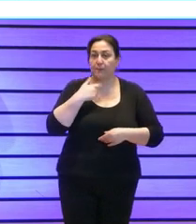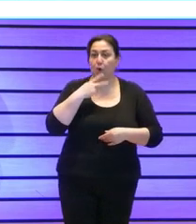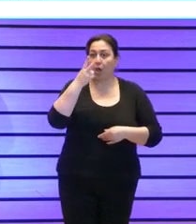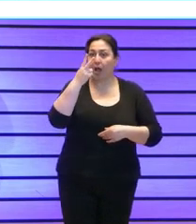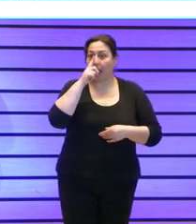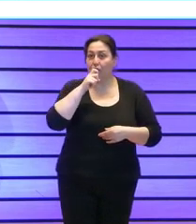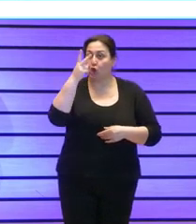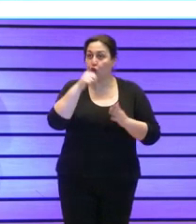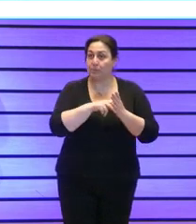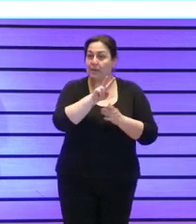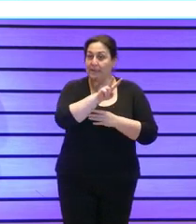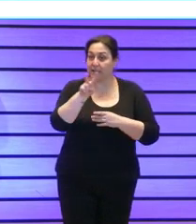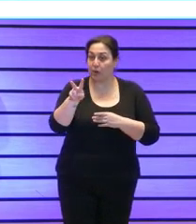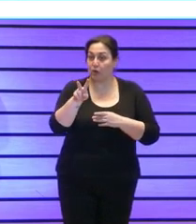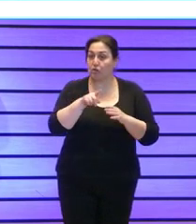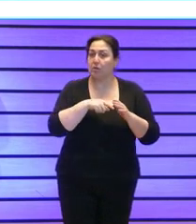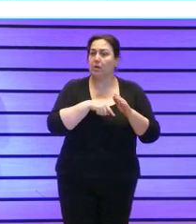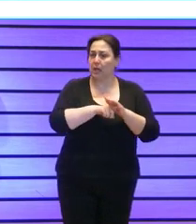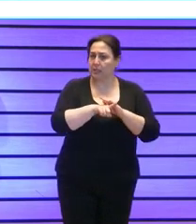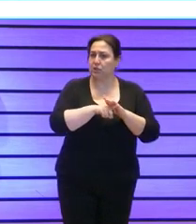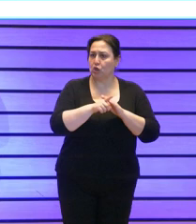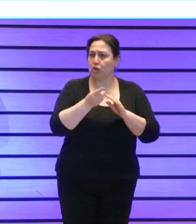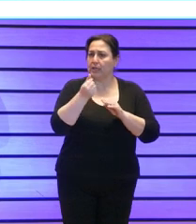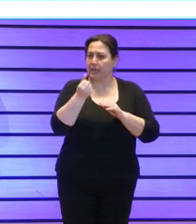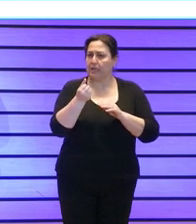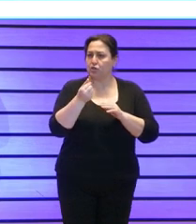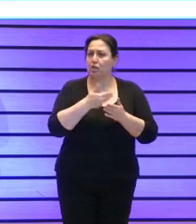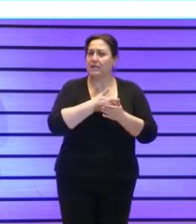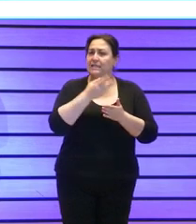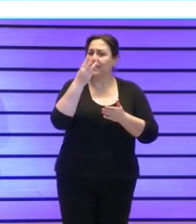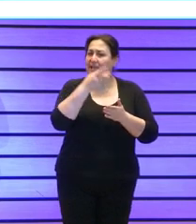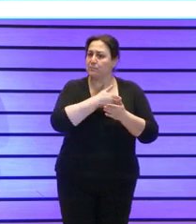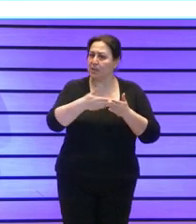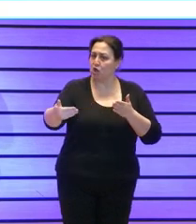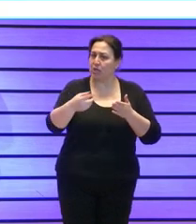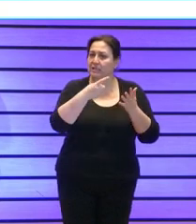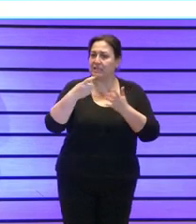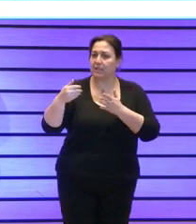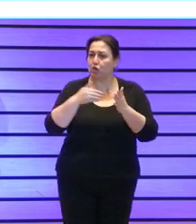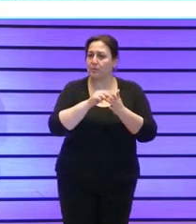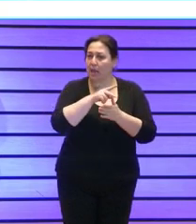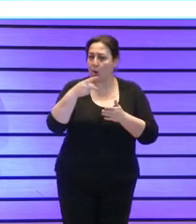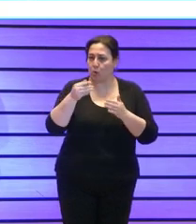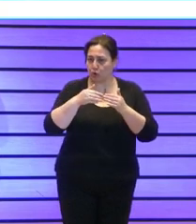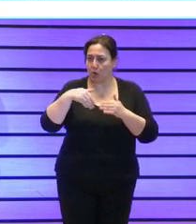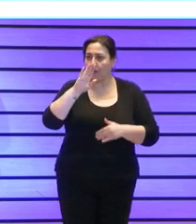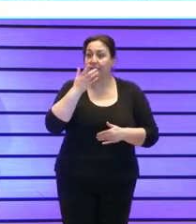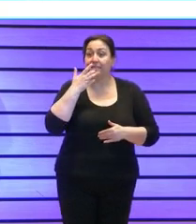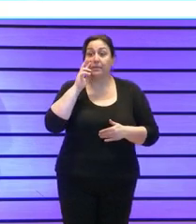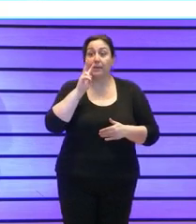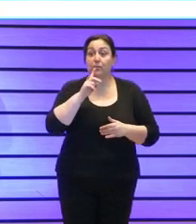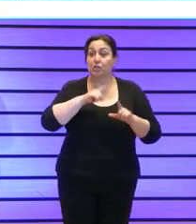el 2022 a gestionar unos ingresos superiores a 3.600.000 euros que si vemos en la